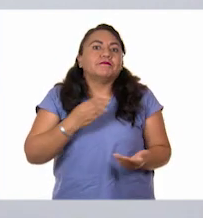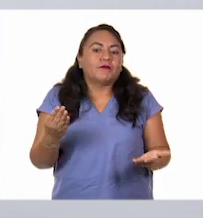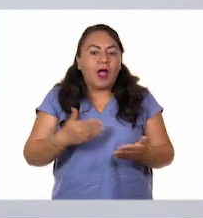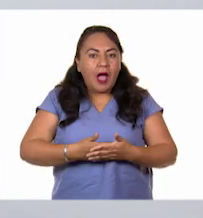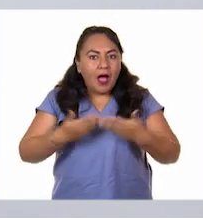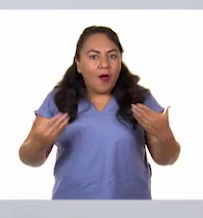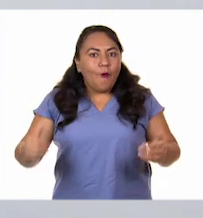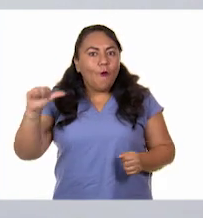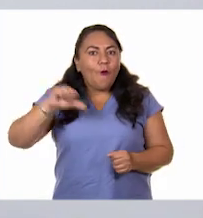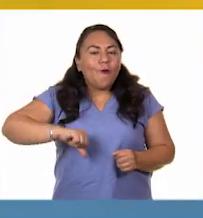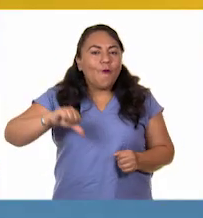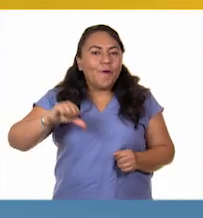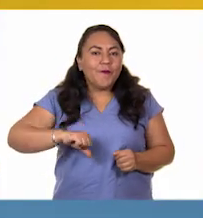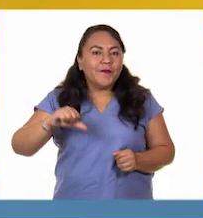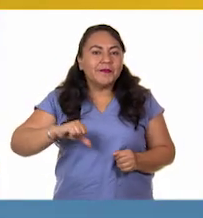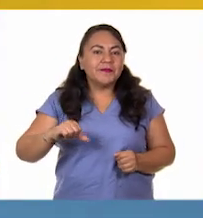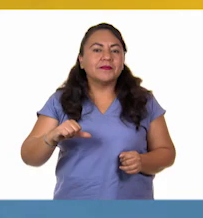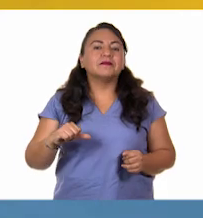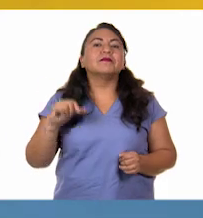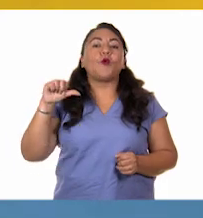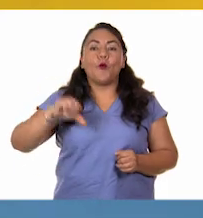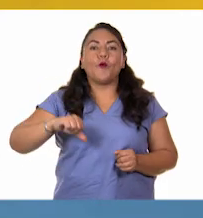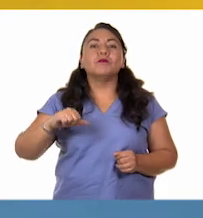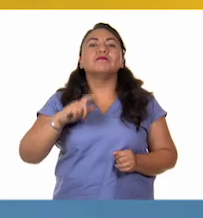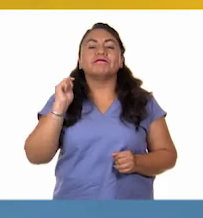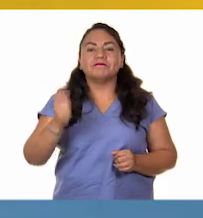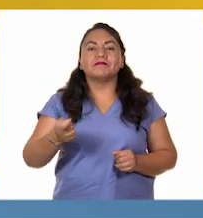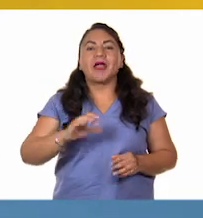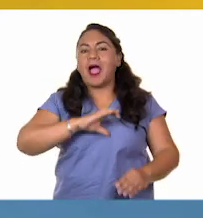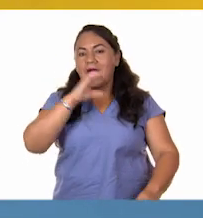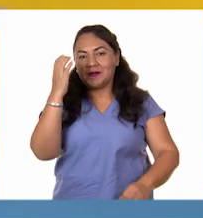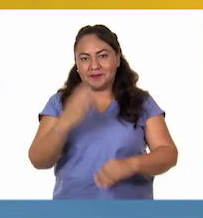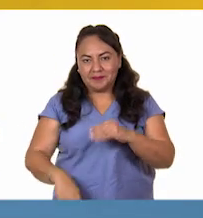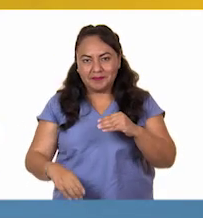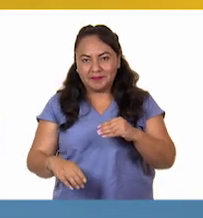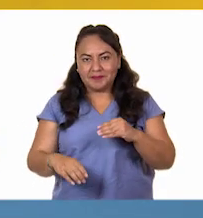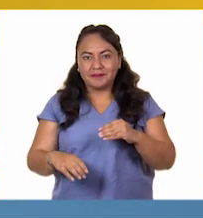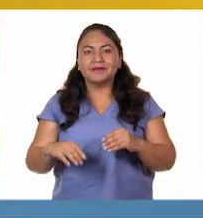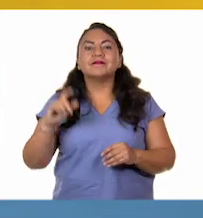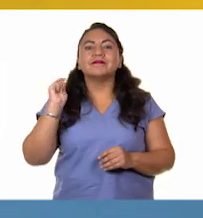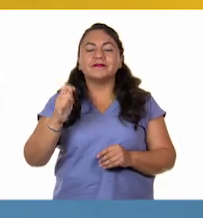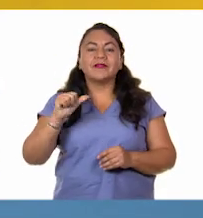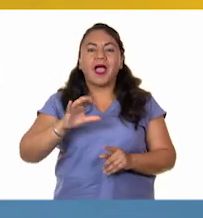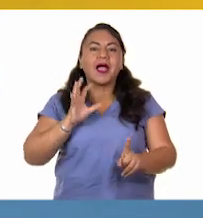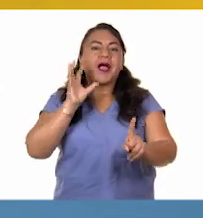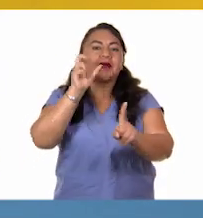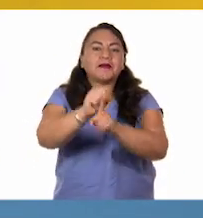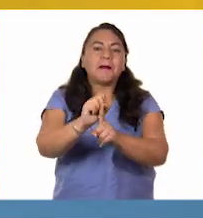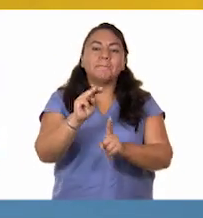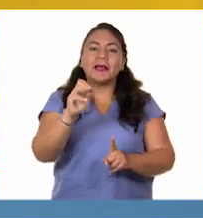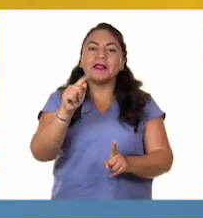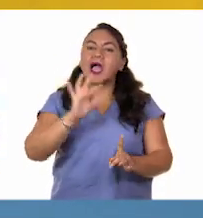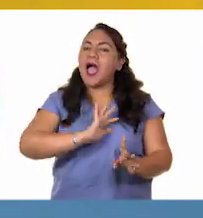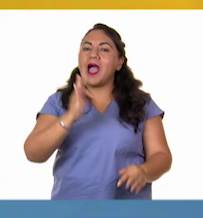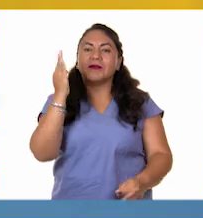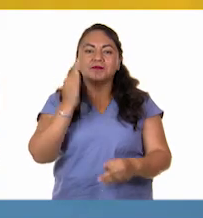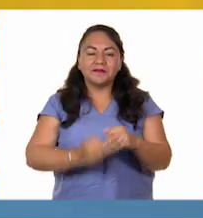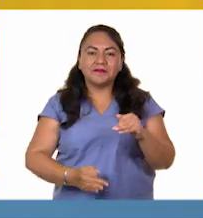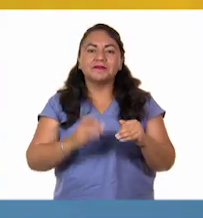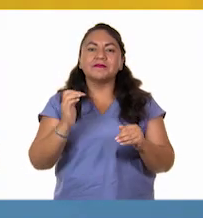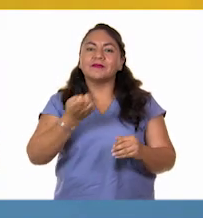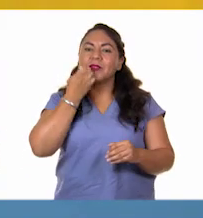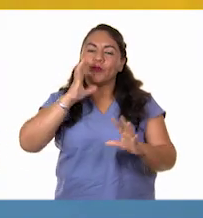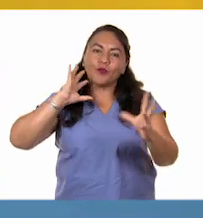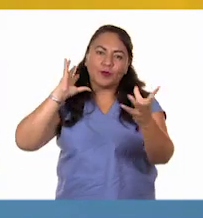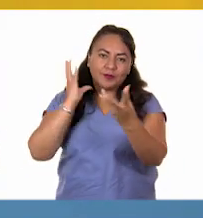hoy, como lo acabo de decir, pues hoy tiene su término. Hoy llegamos a esta meta de terminar este ciclo